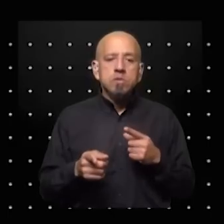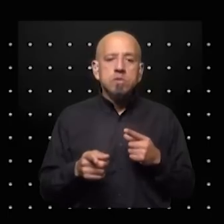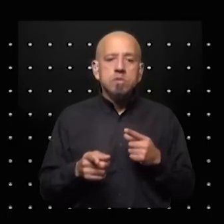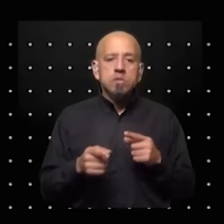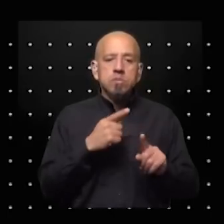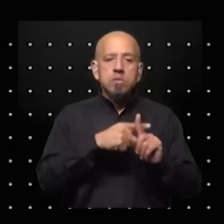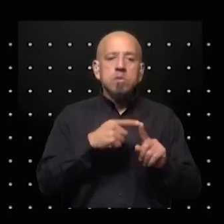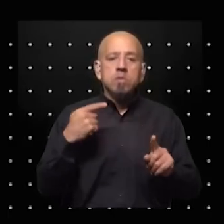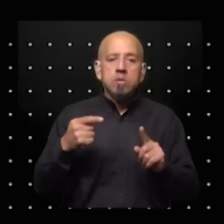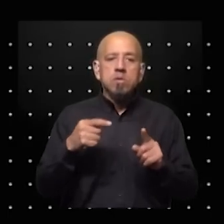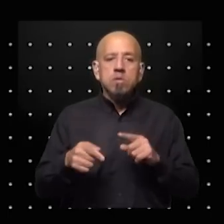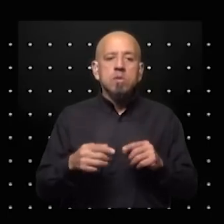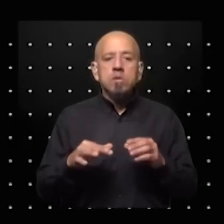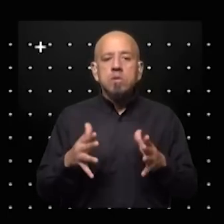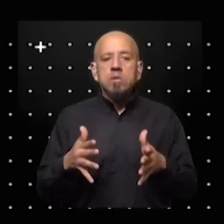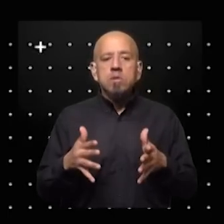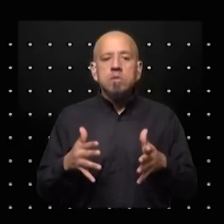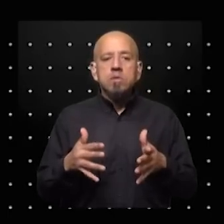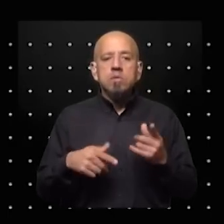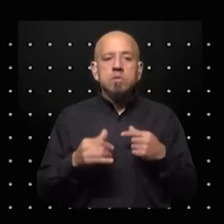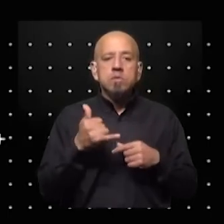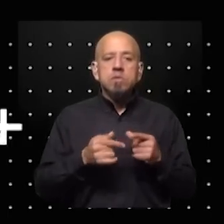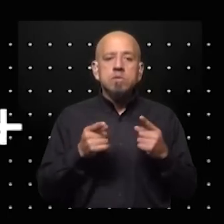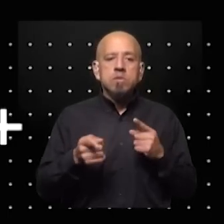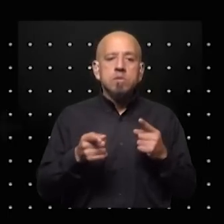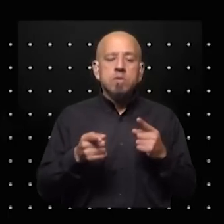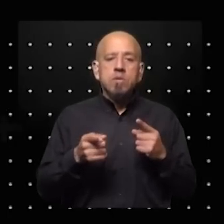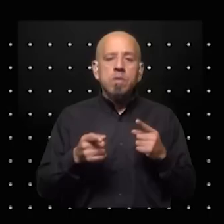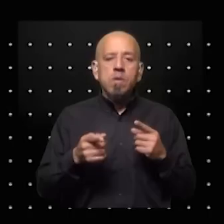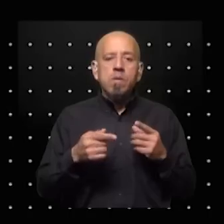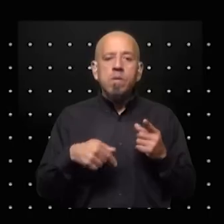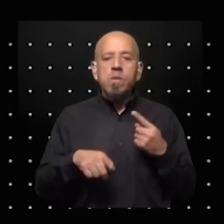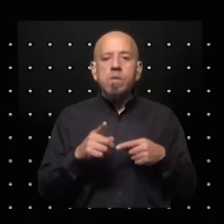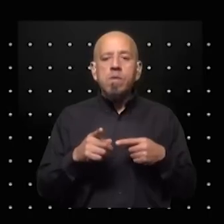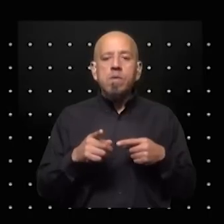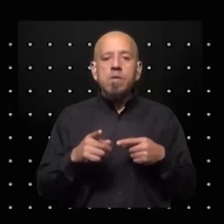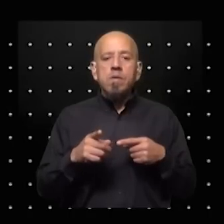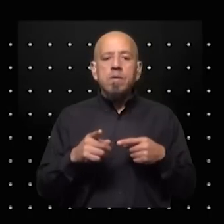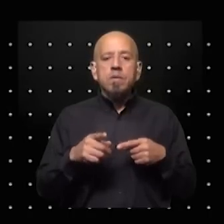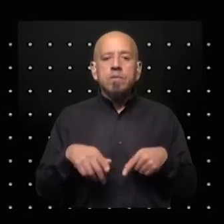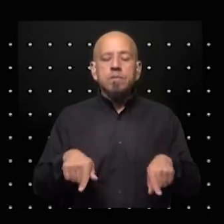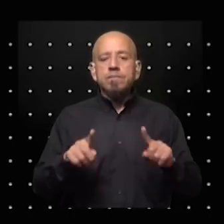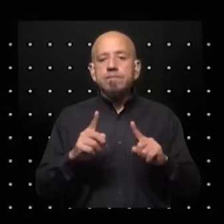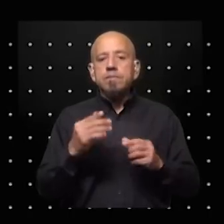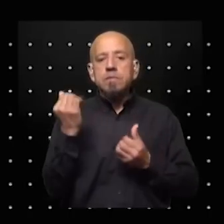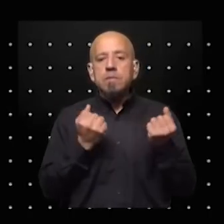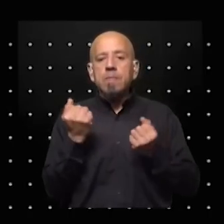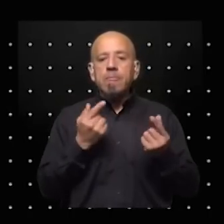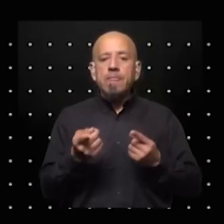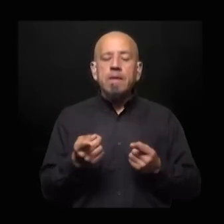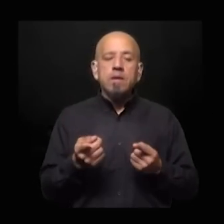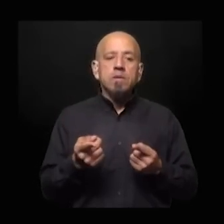y es la misma al mismo tiempo que es tiene la ventaja Sergio Massa de ser ministro de economía y poder desde la gestión